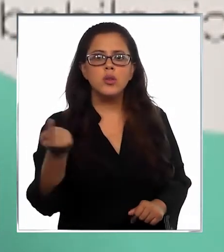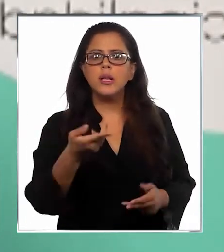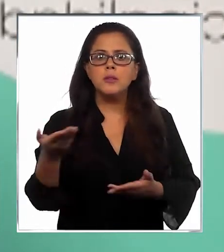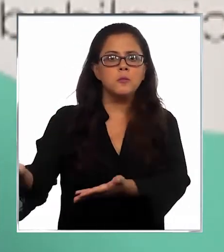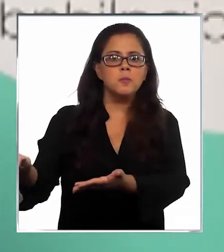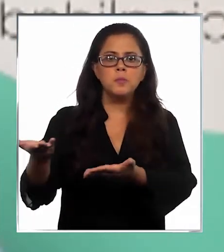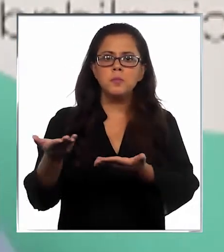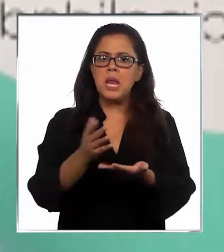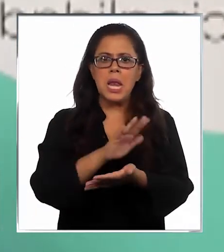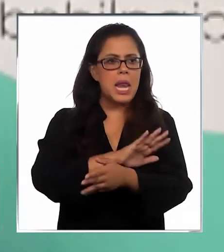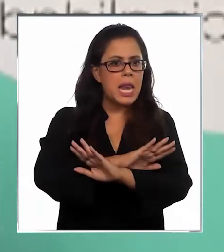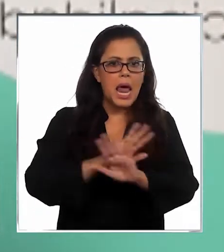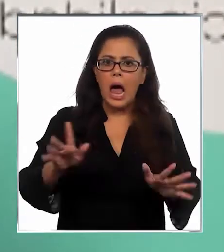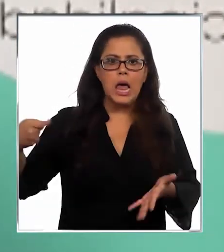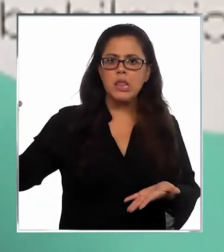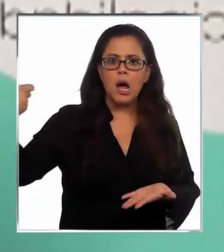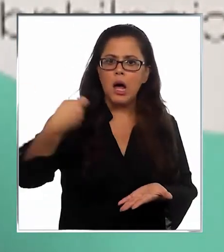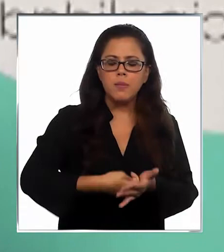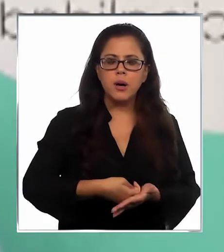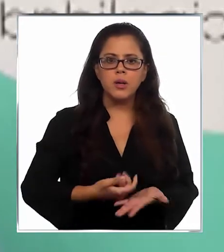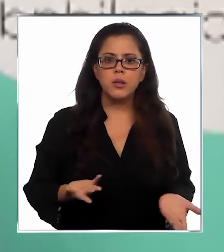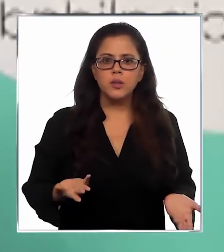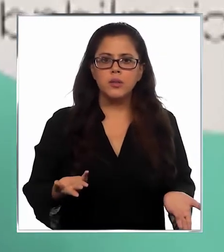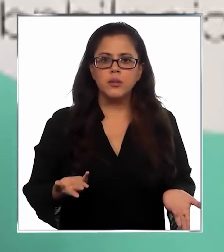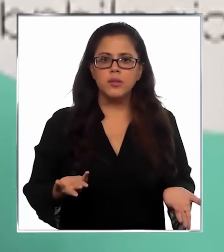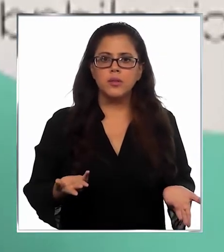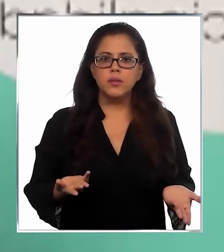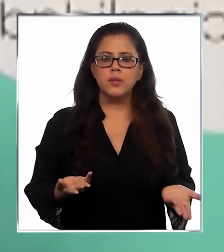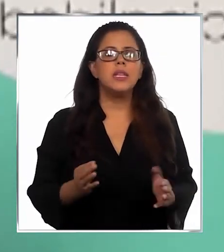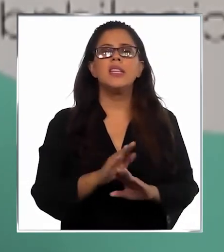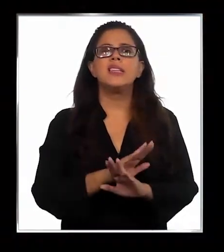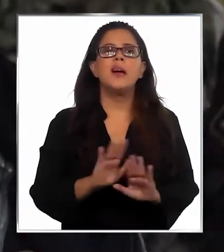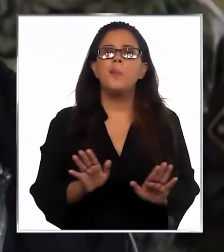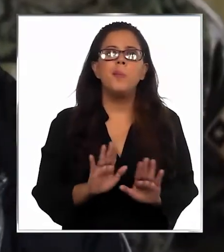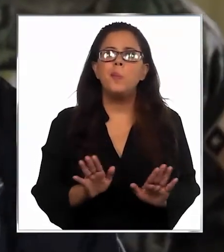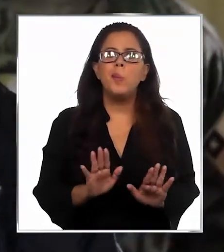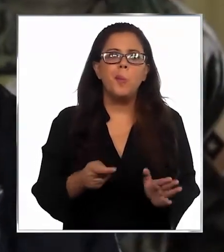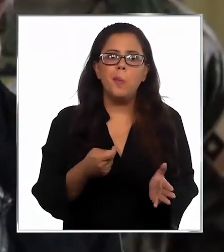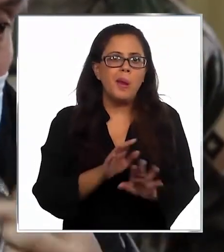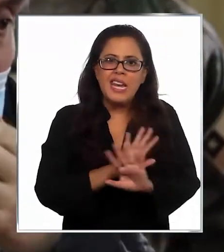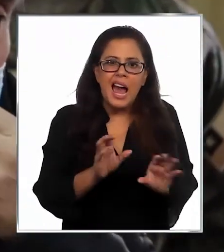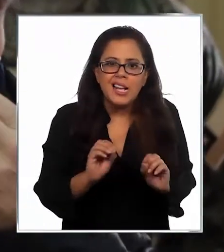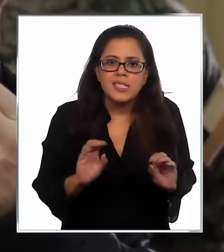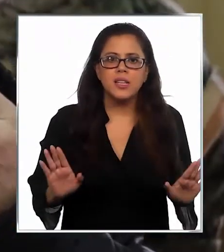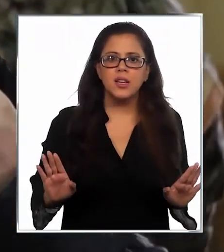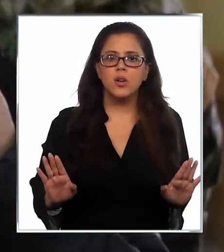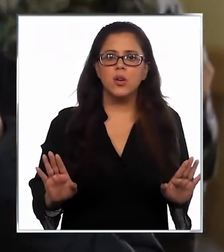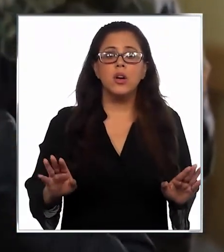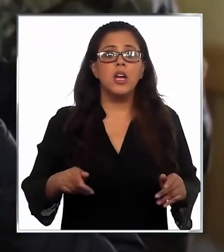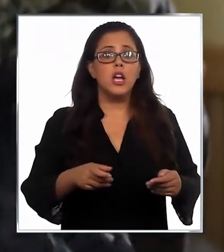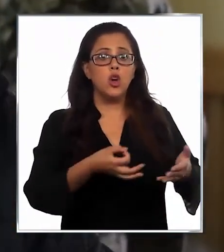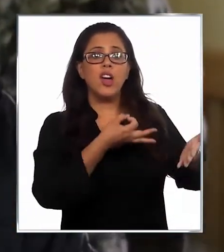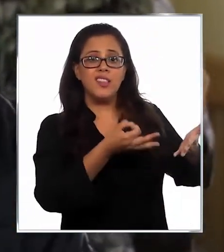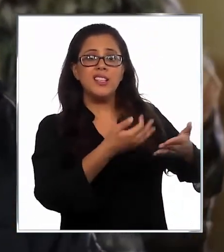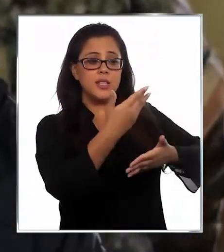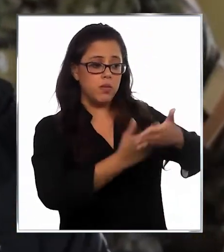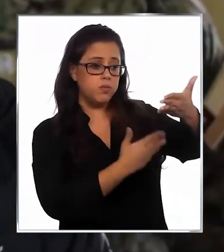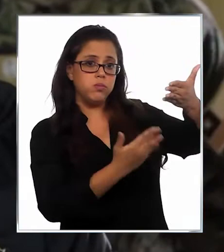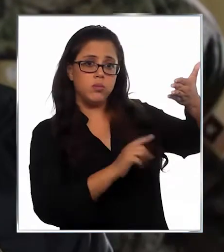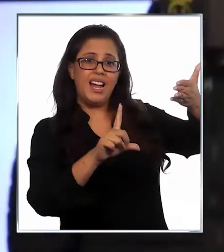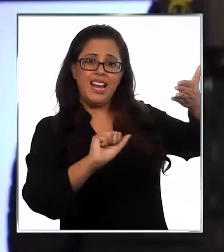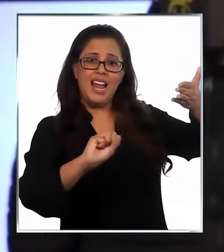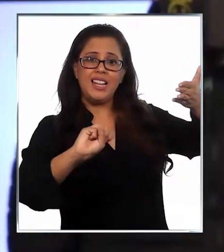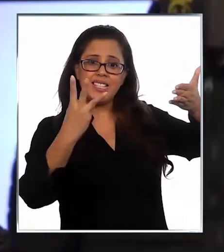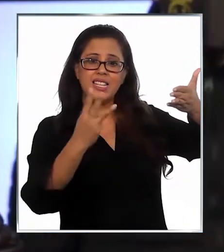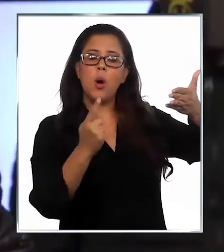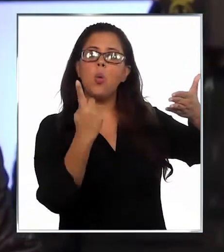ofrecimiento y muy por el contrario. Tampoco por cierto obviamente ningún pago. Según lo que publicó el diario La Tercera, uno de los ejecutivos